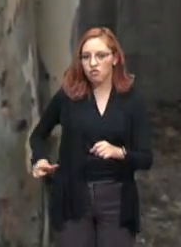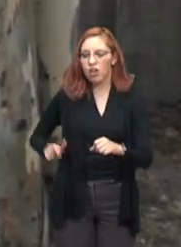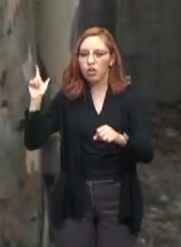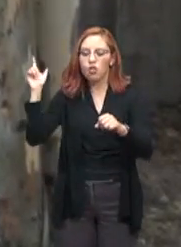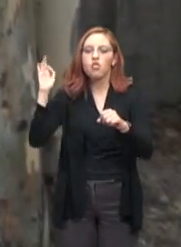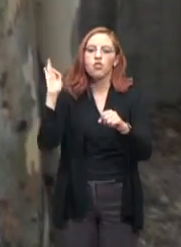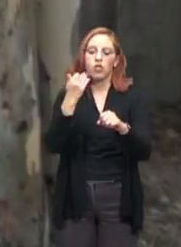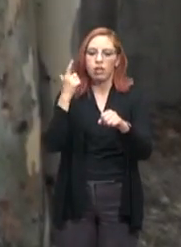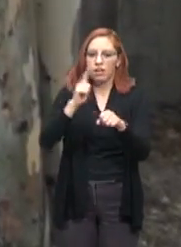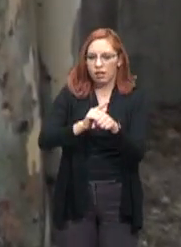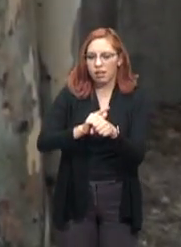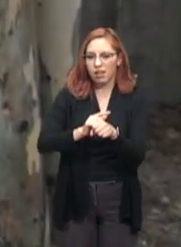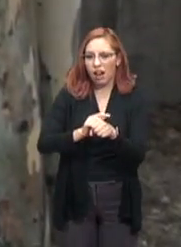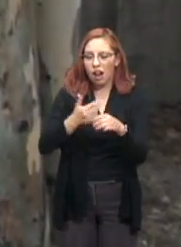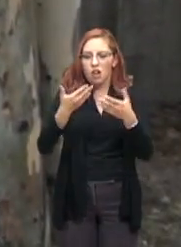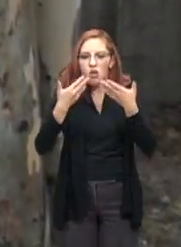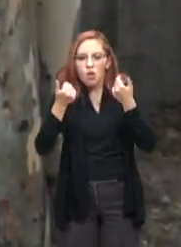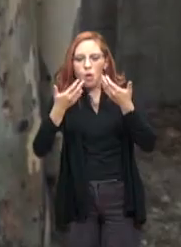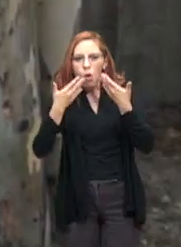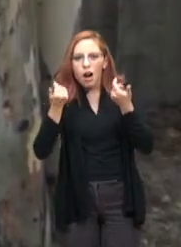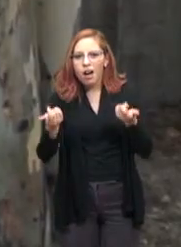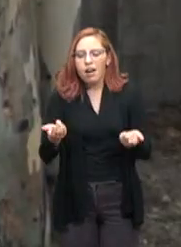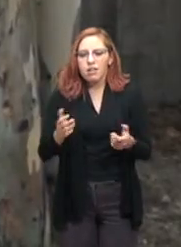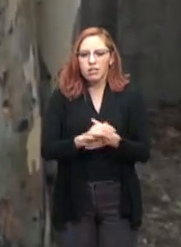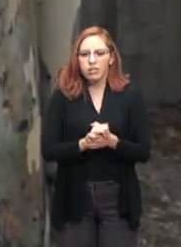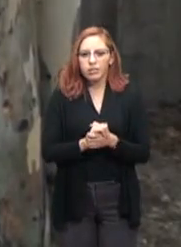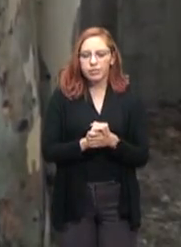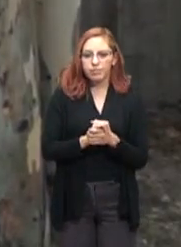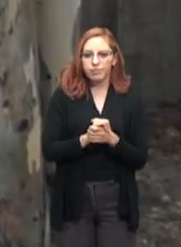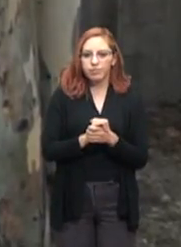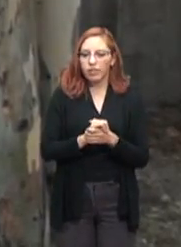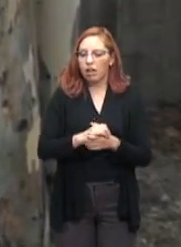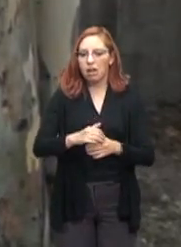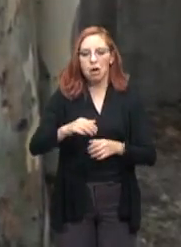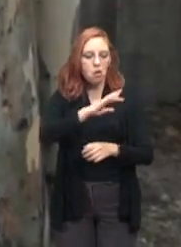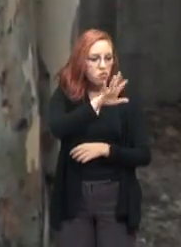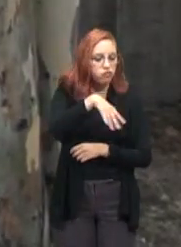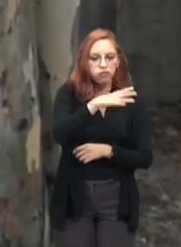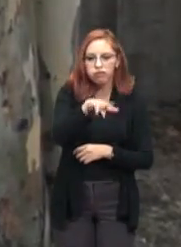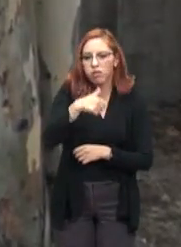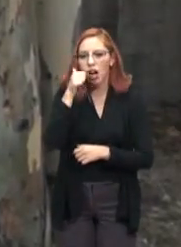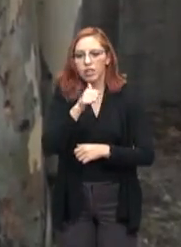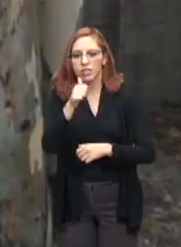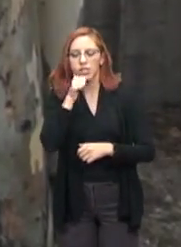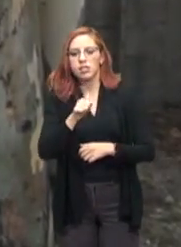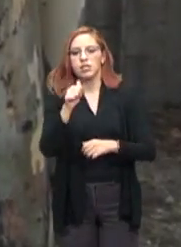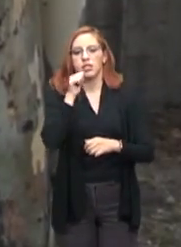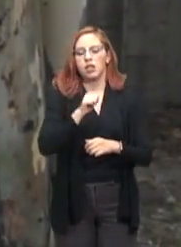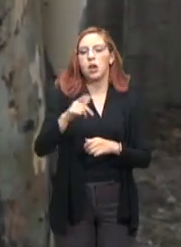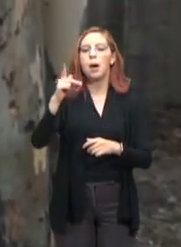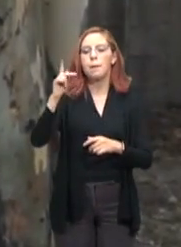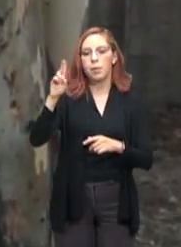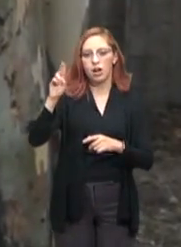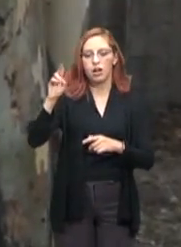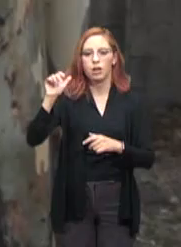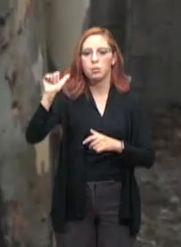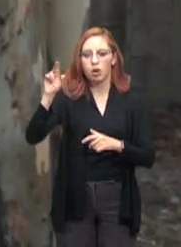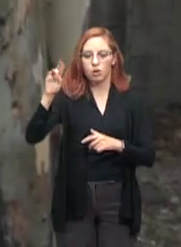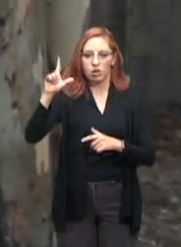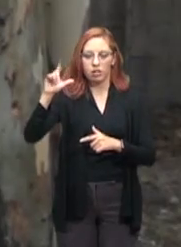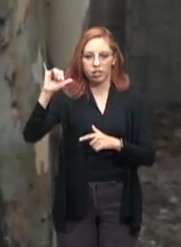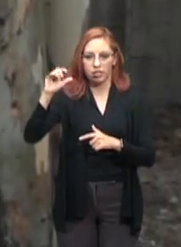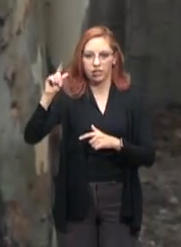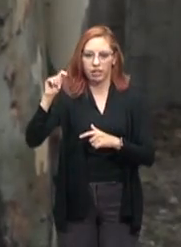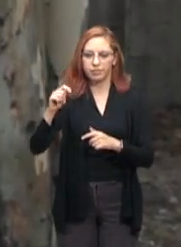menos dinero y tratando de buscarlo de cualquier manera. Con imagen Isidro Herrera, Pauli Rodríguez, Noticias